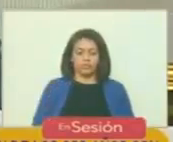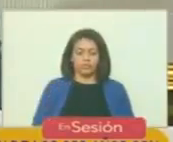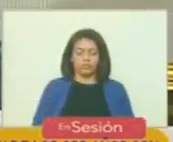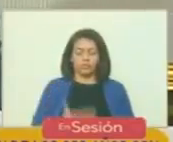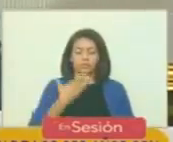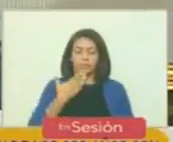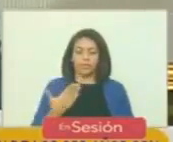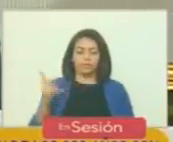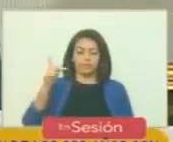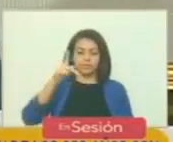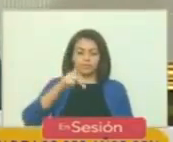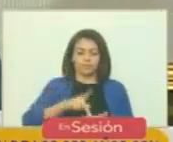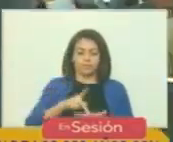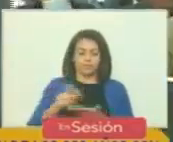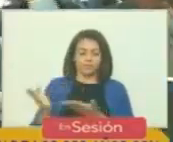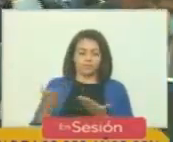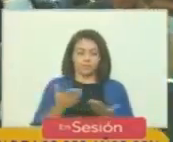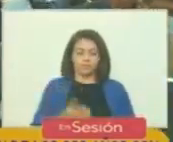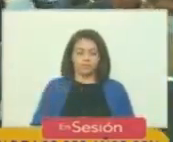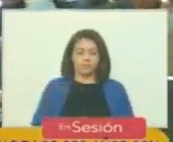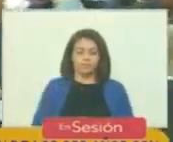Solicita a la tribuna de oradores, se le concede.